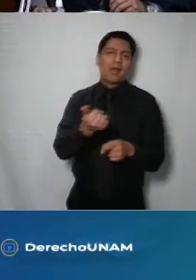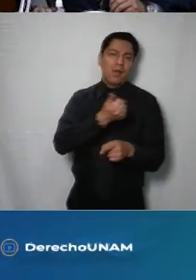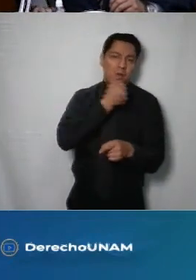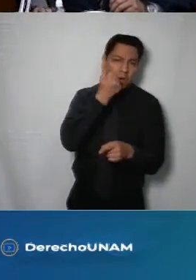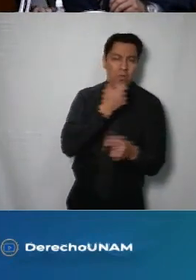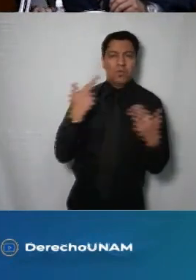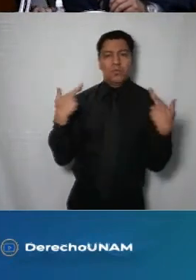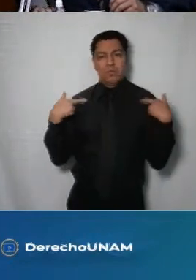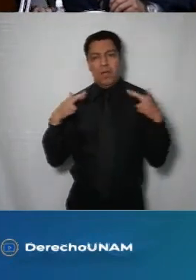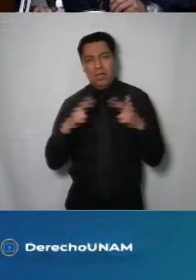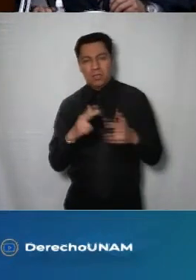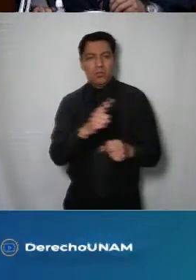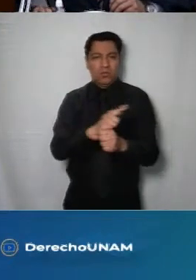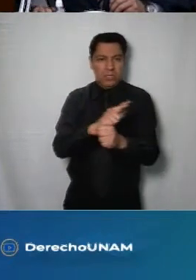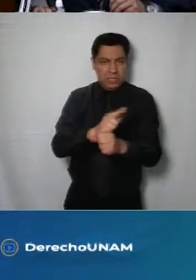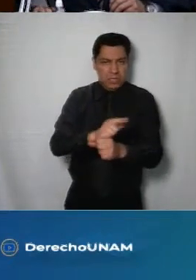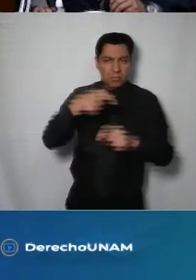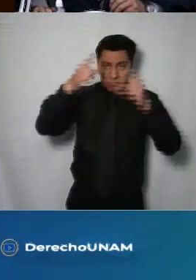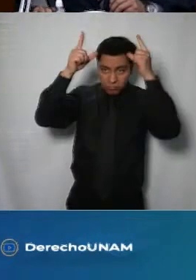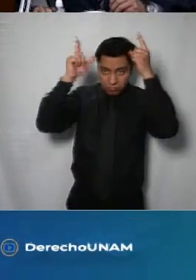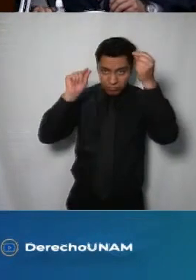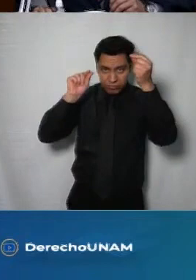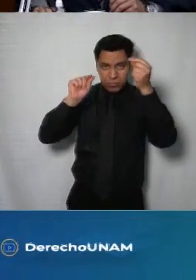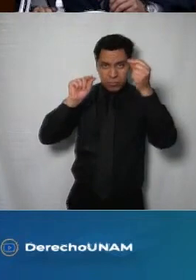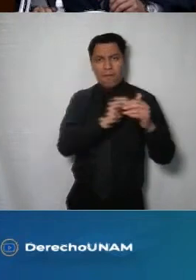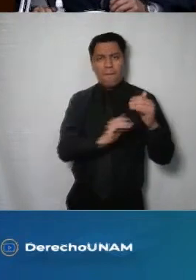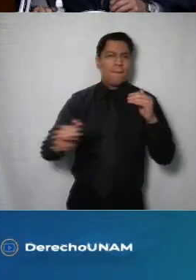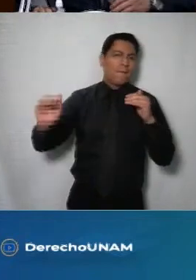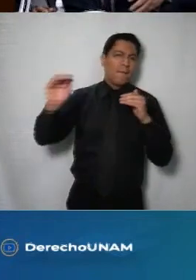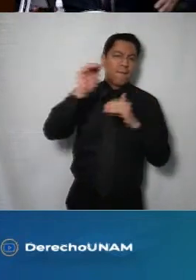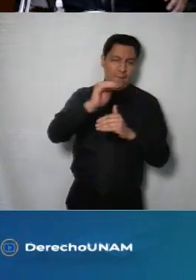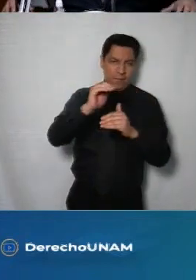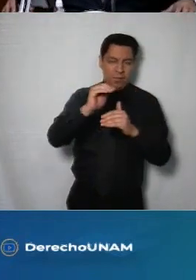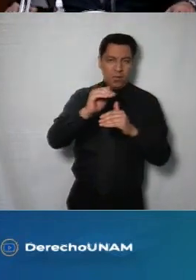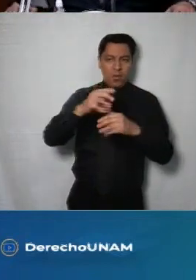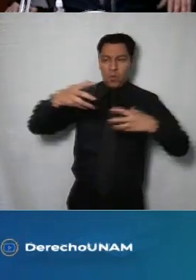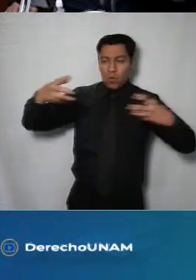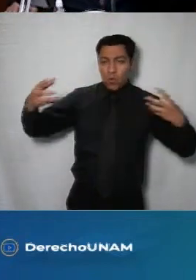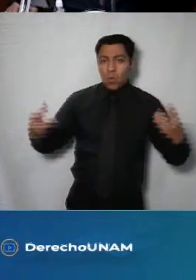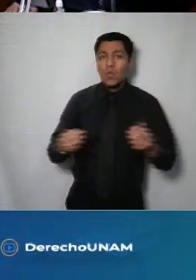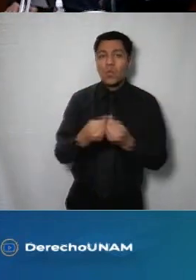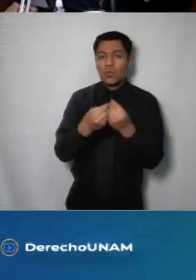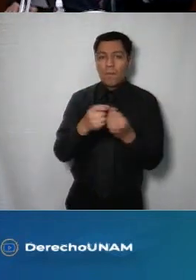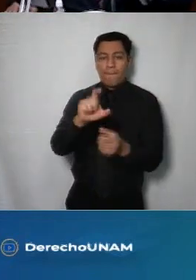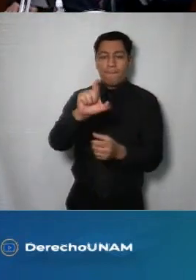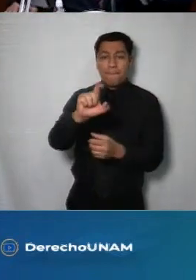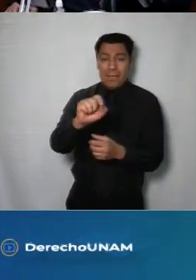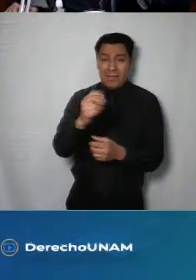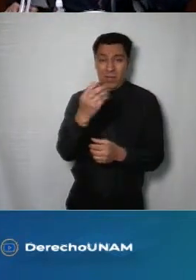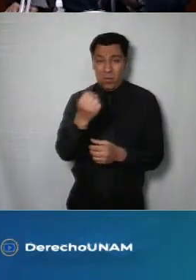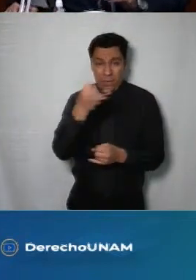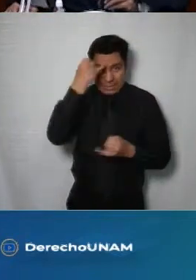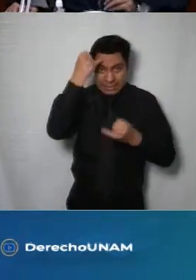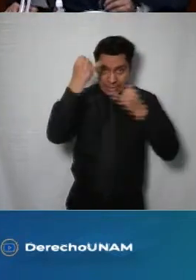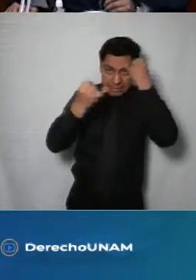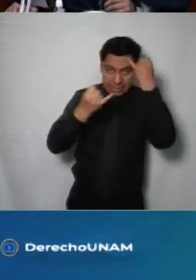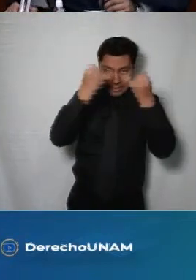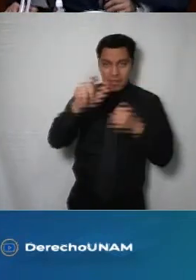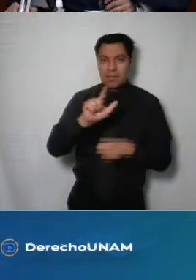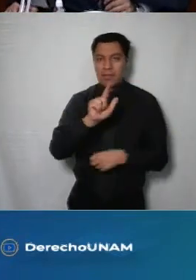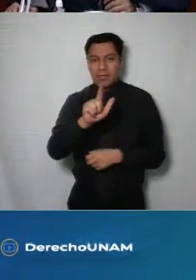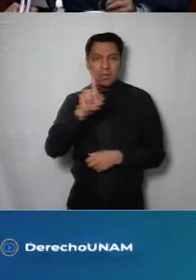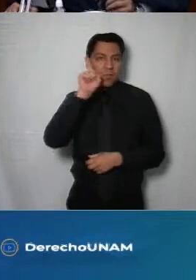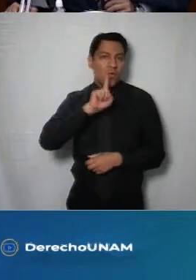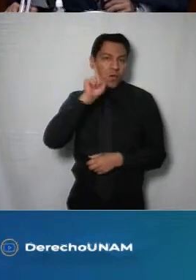estudiantes de licenciatura y de posgrado de nuestra facultad de Derecho con un total de 29 autores 17 mujeres